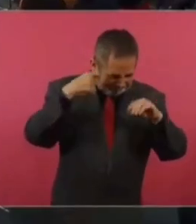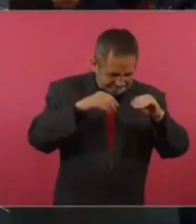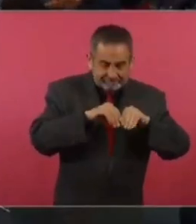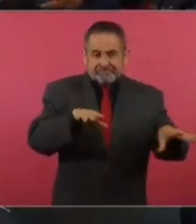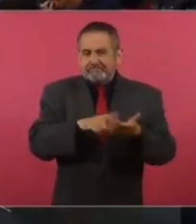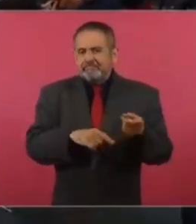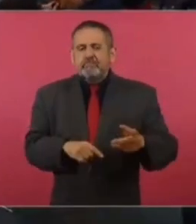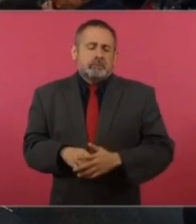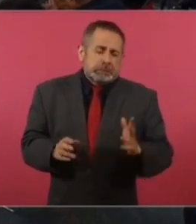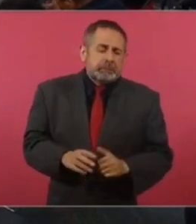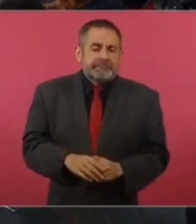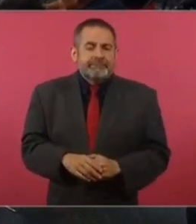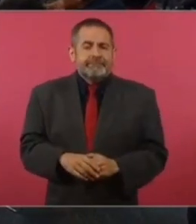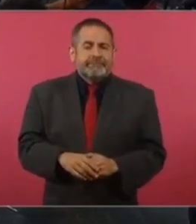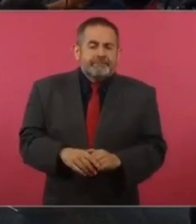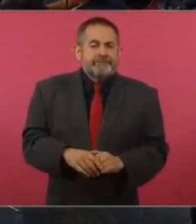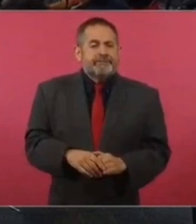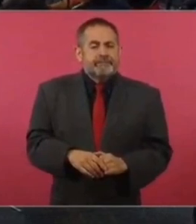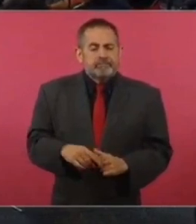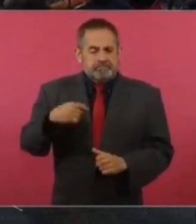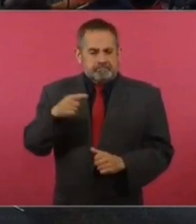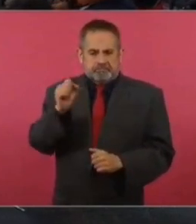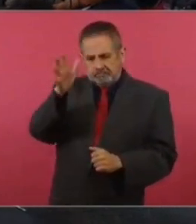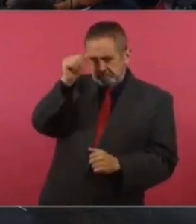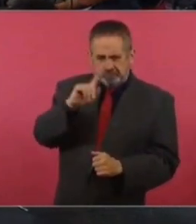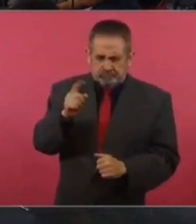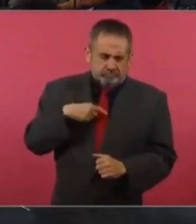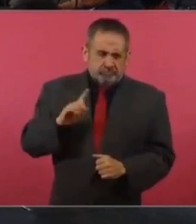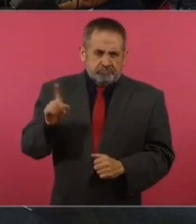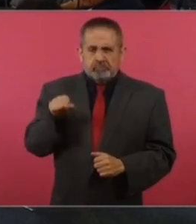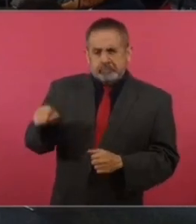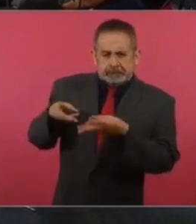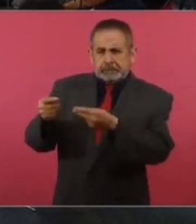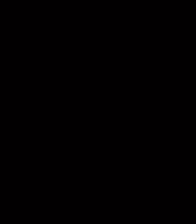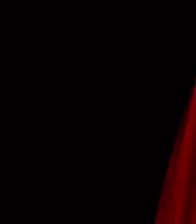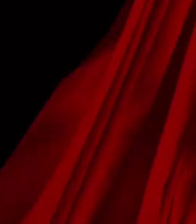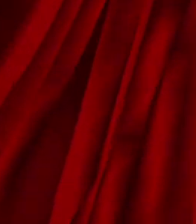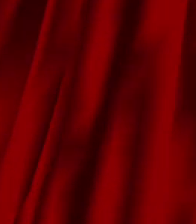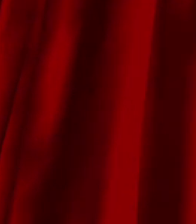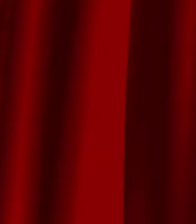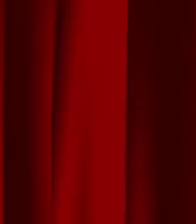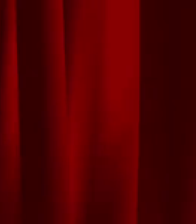Entonces, sí, yo no estoy de acuerdo con el gasto de publicidad.